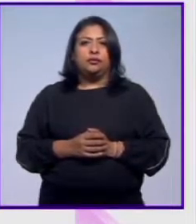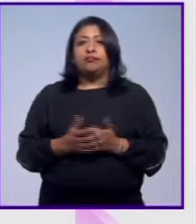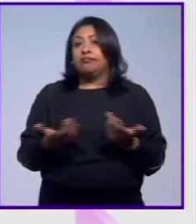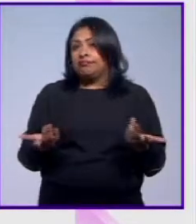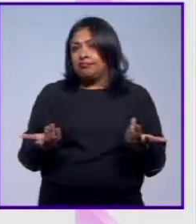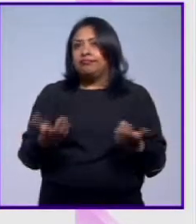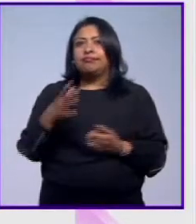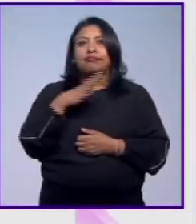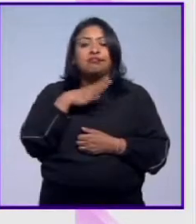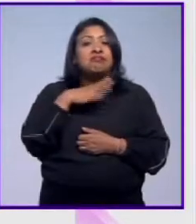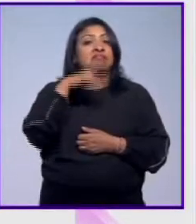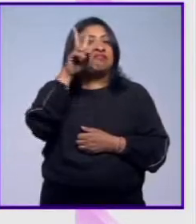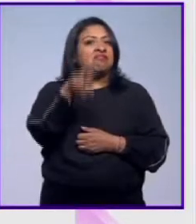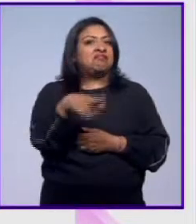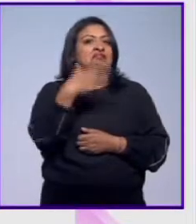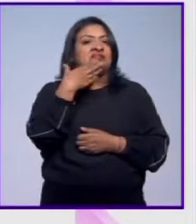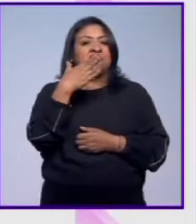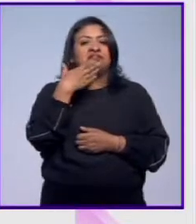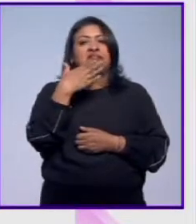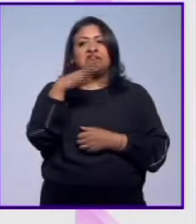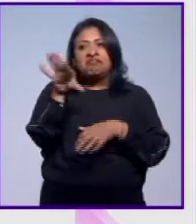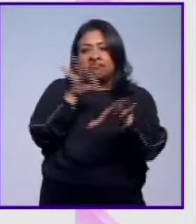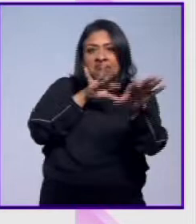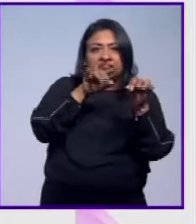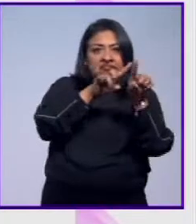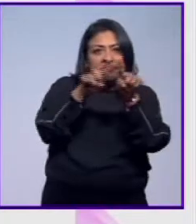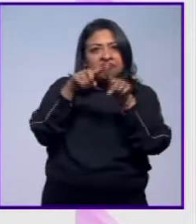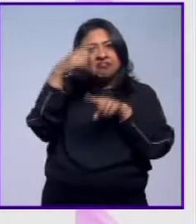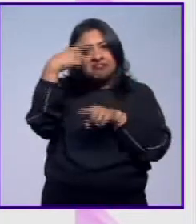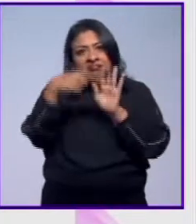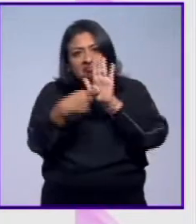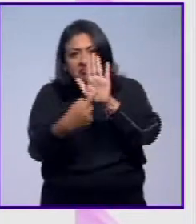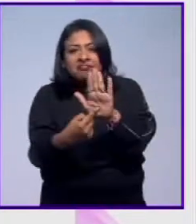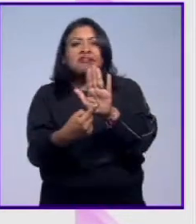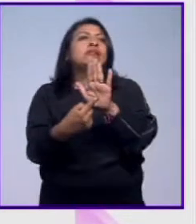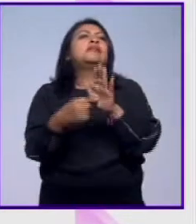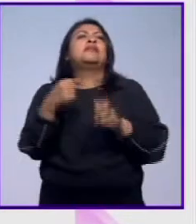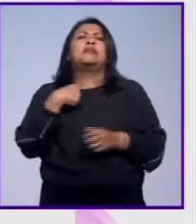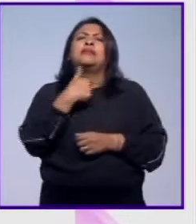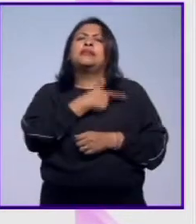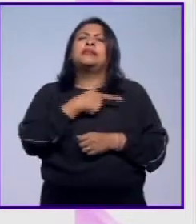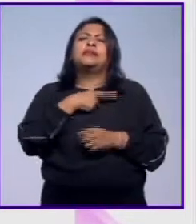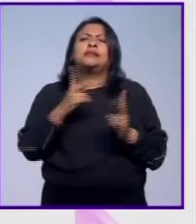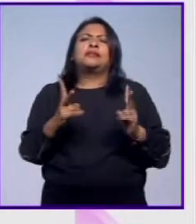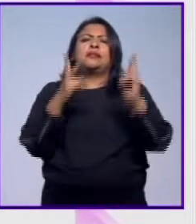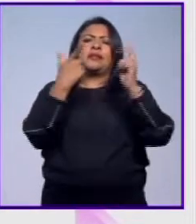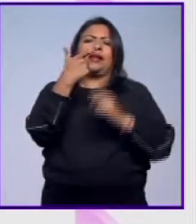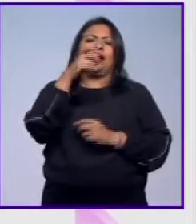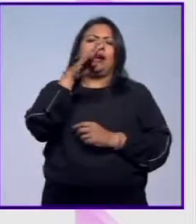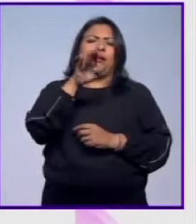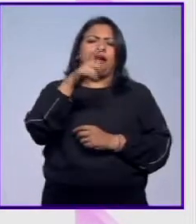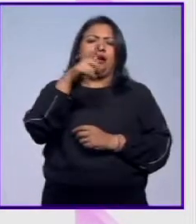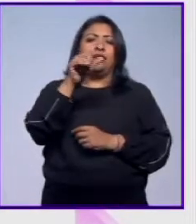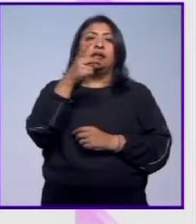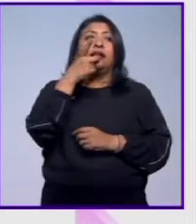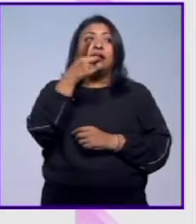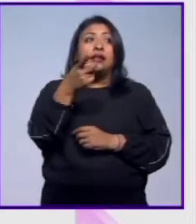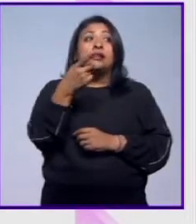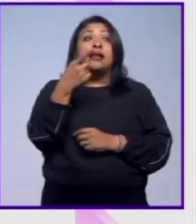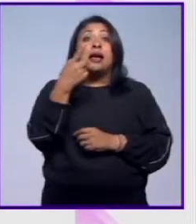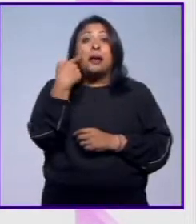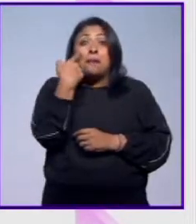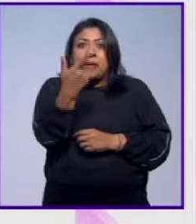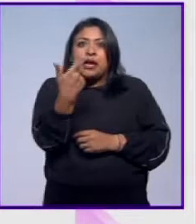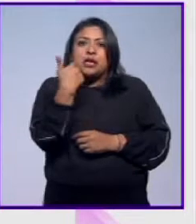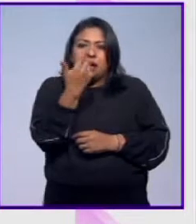Bueno, pues ahí está una muy buena colección para quienes no solamente... Me gustó la frase de Gabriel García Márquez, quienes estamos en el fútbol, lo que quieren ver es un